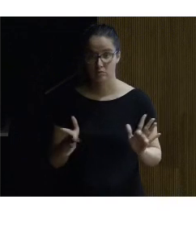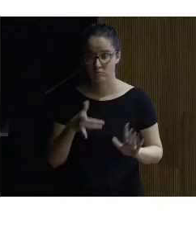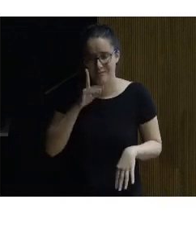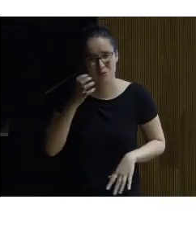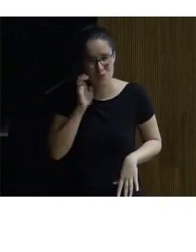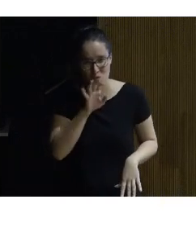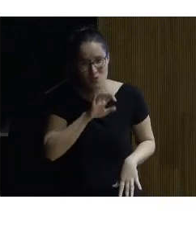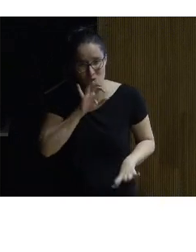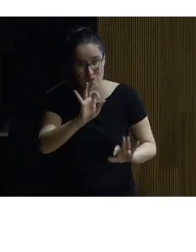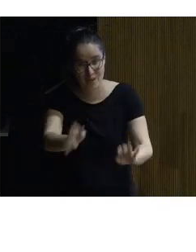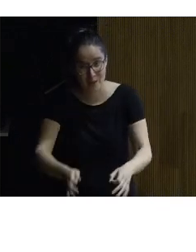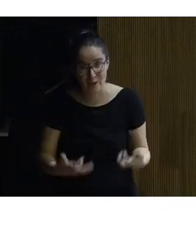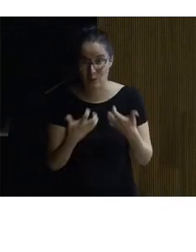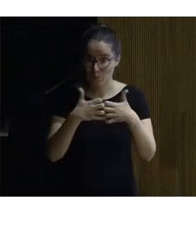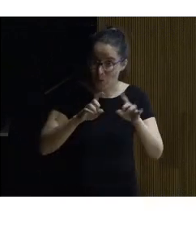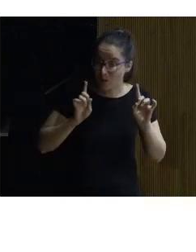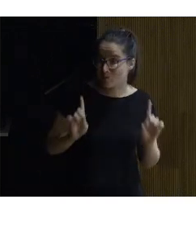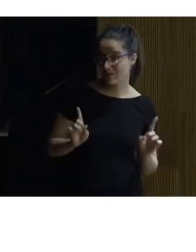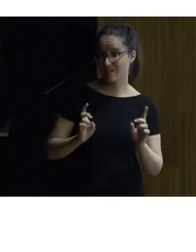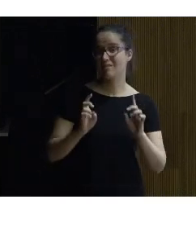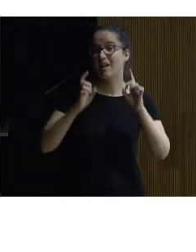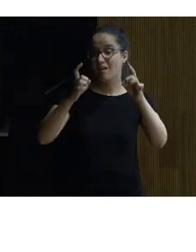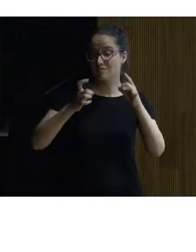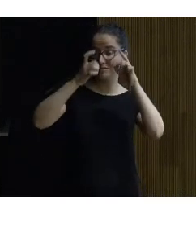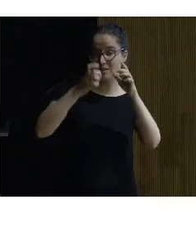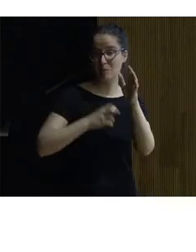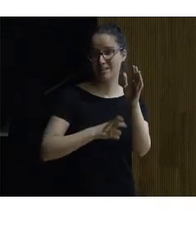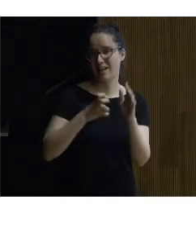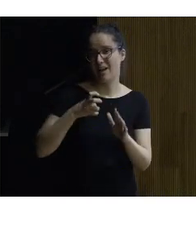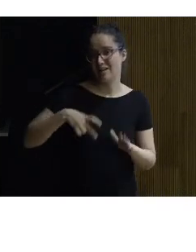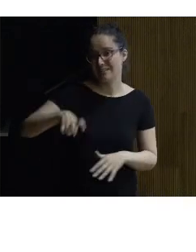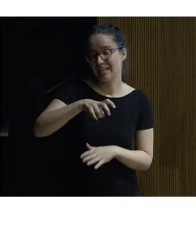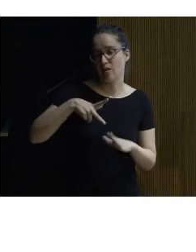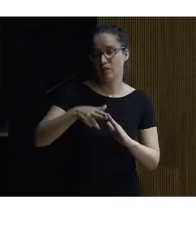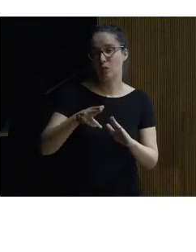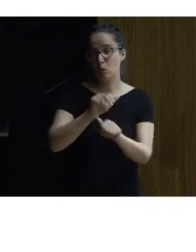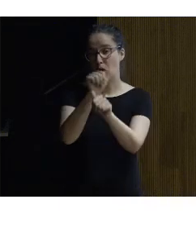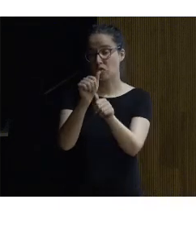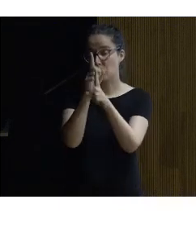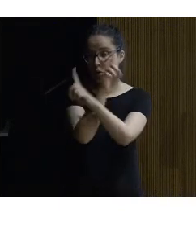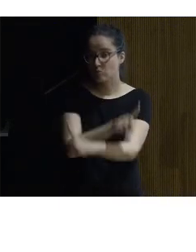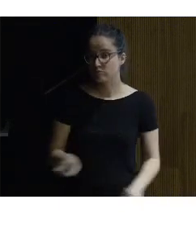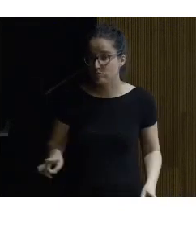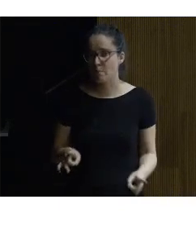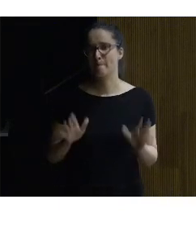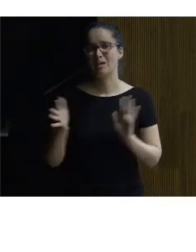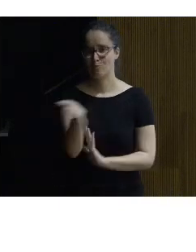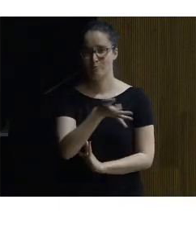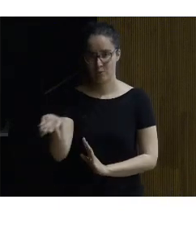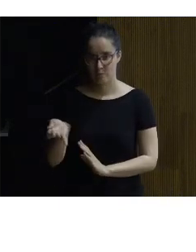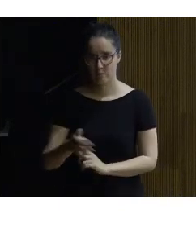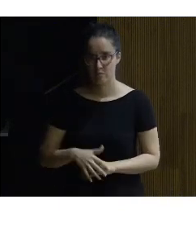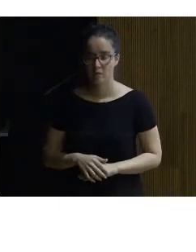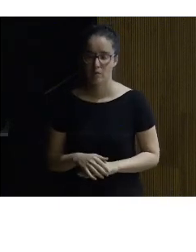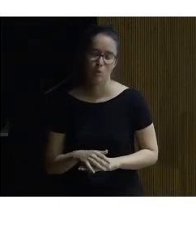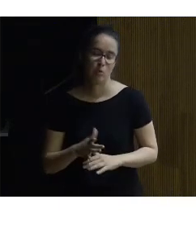y que te permite salvar ese desnivel como ven de una manera muy discreta pero muy eficaz y bueno la